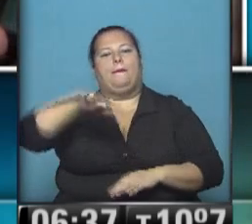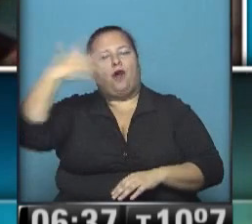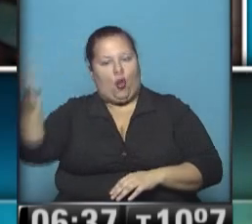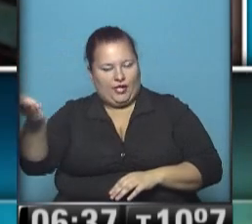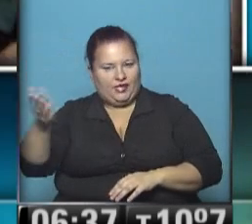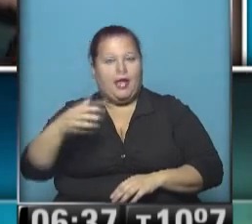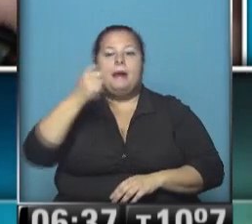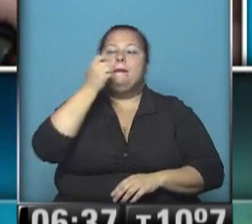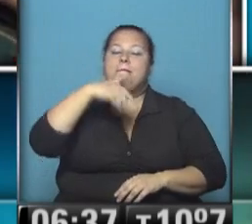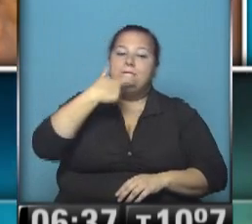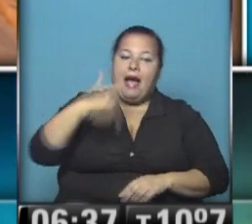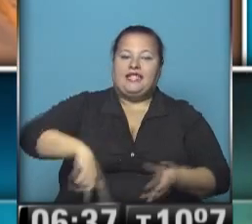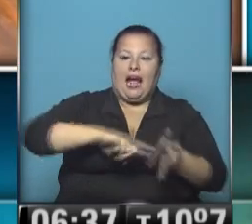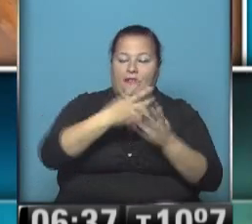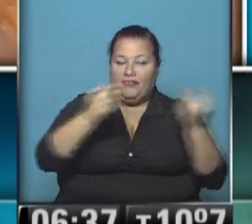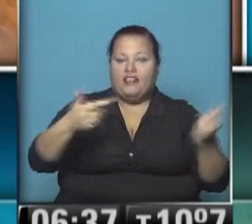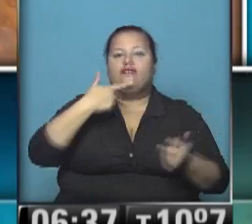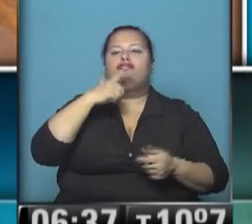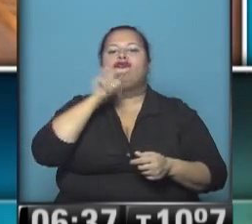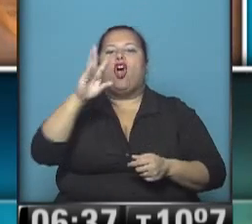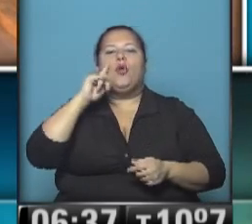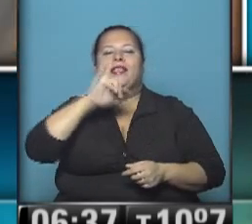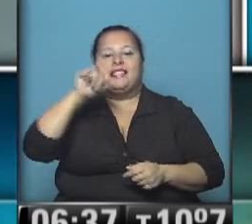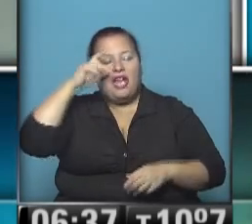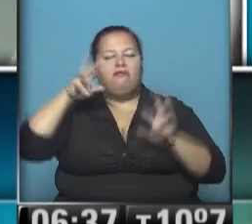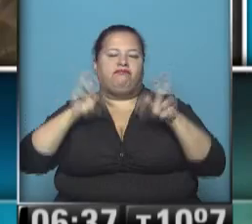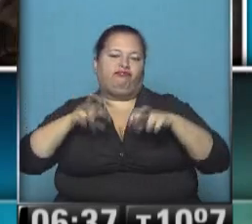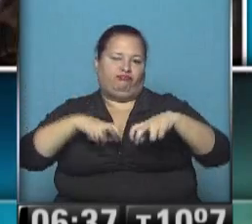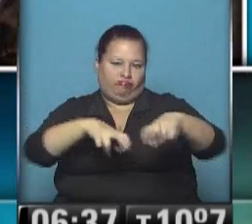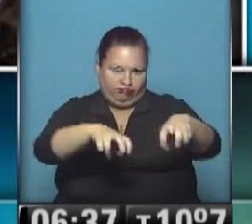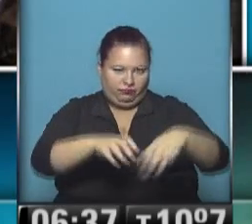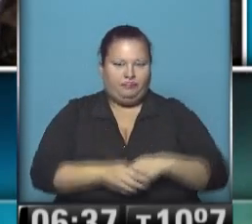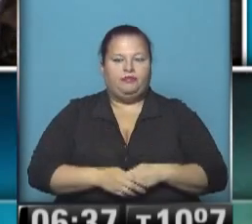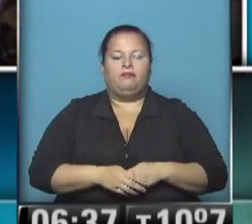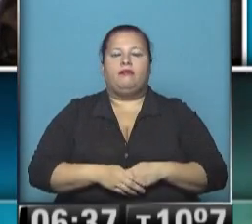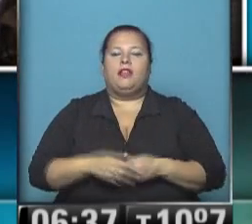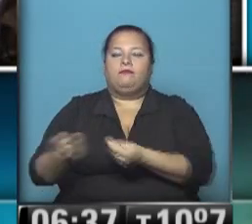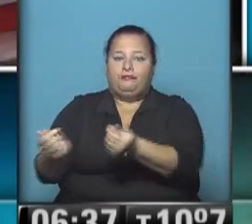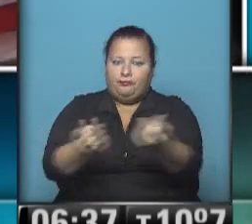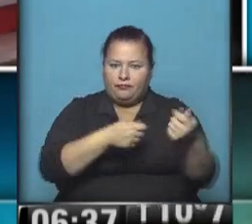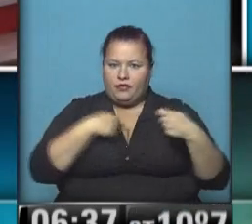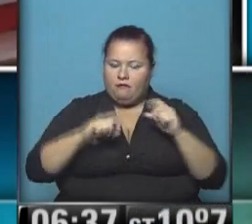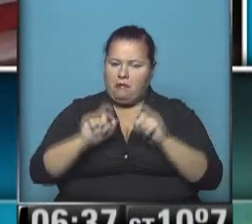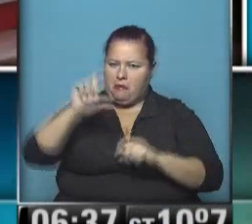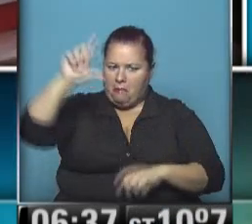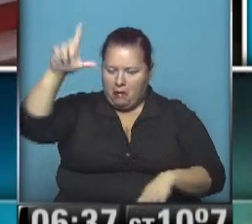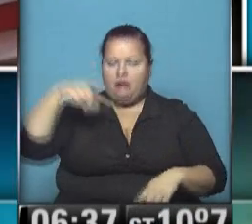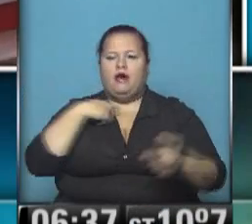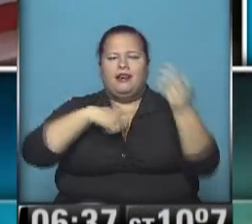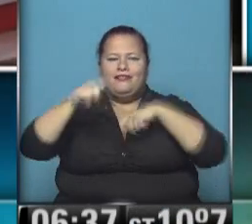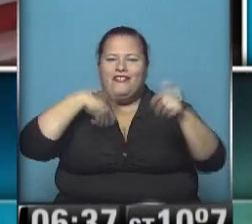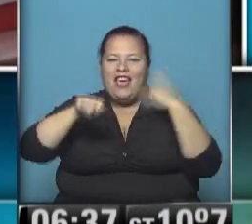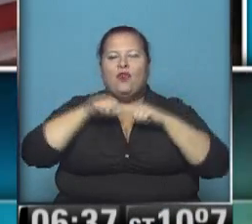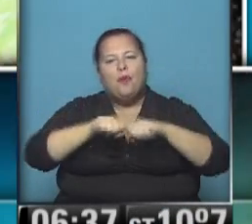Massa cerrará en capital y Stolviser hará una caminata el consumo en alza las ventas